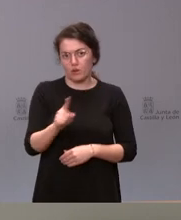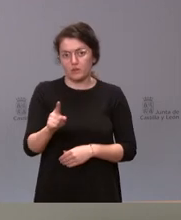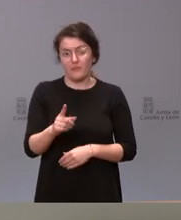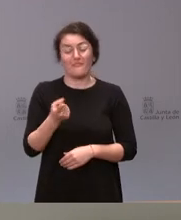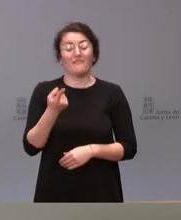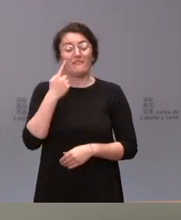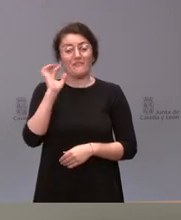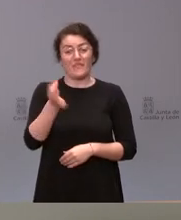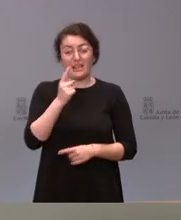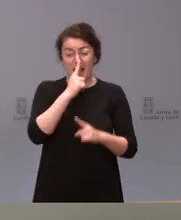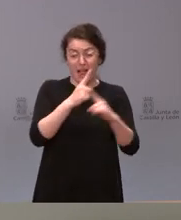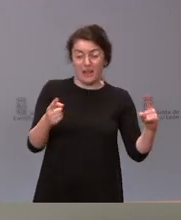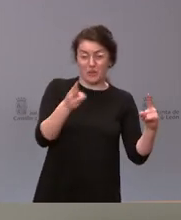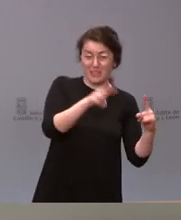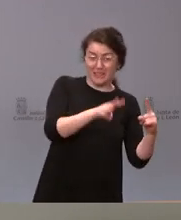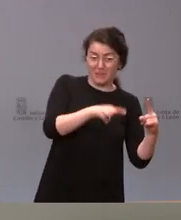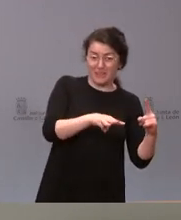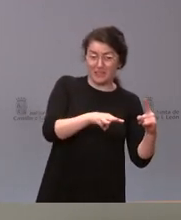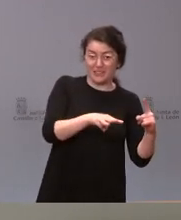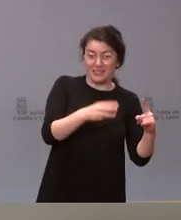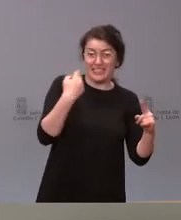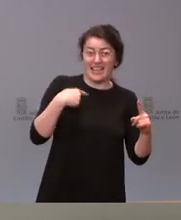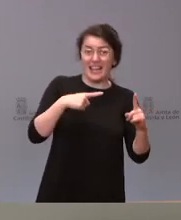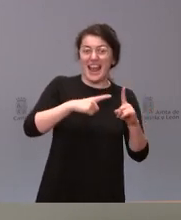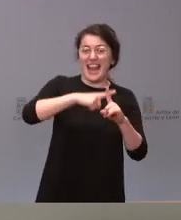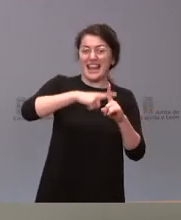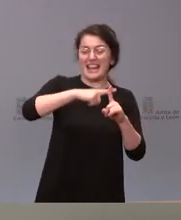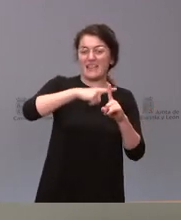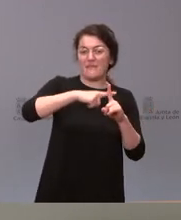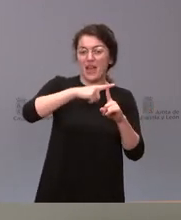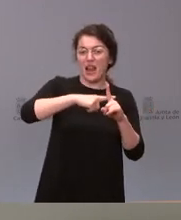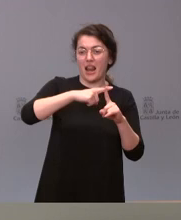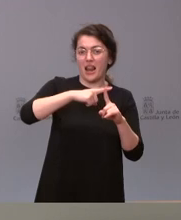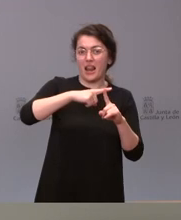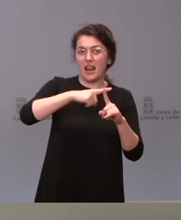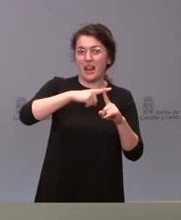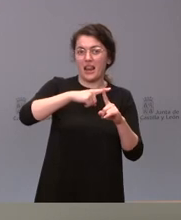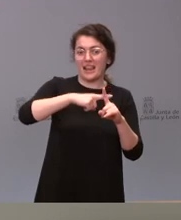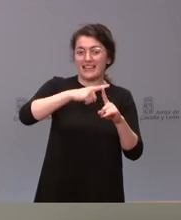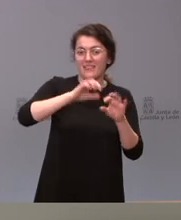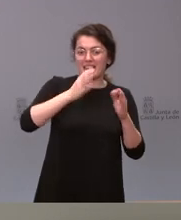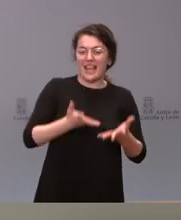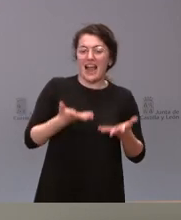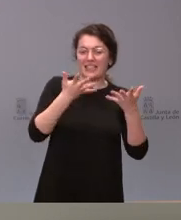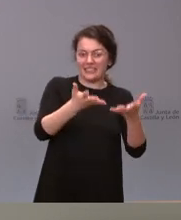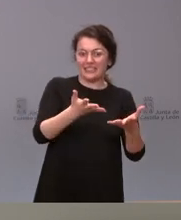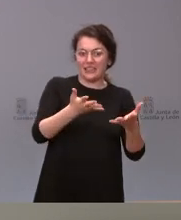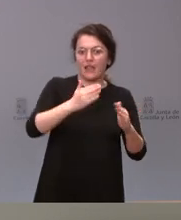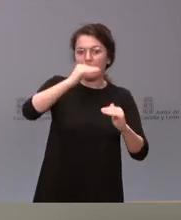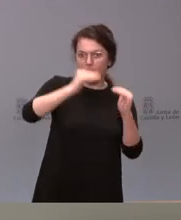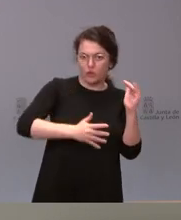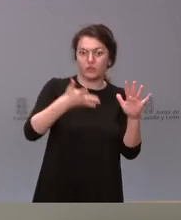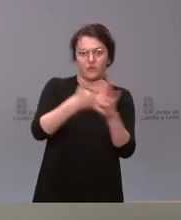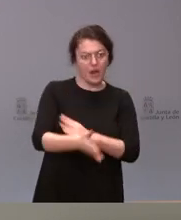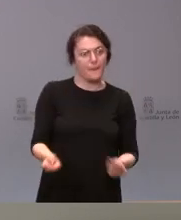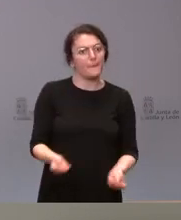bajó el nivel de periodo medio de asistencia hospitalaria hemos mejorado pero es verdad